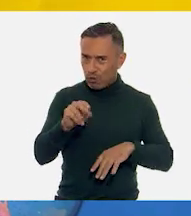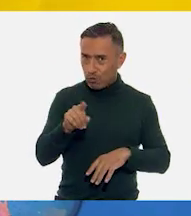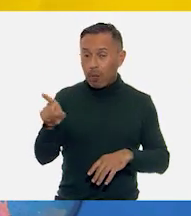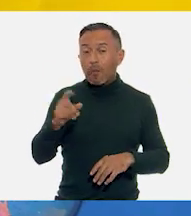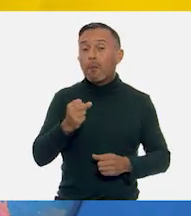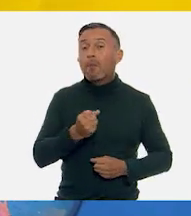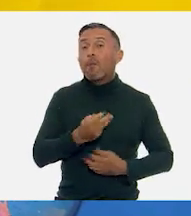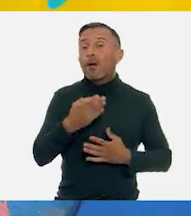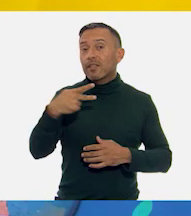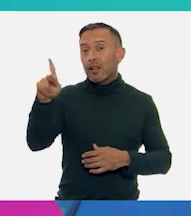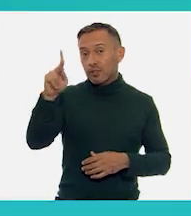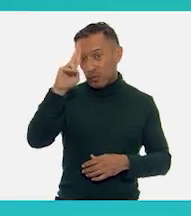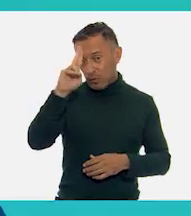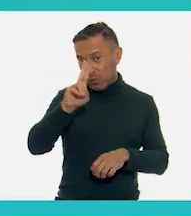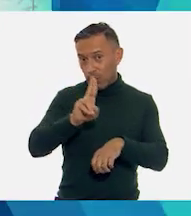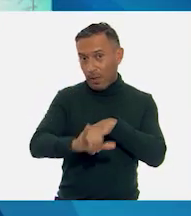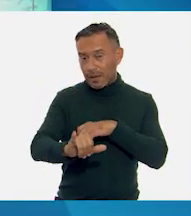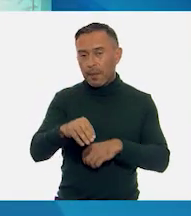Benedetti.